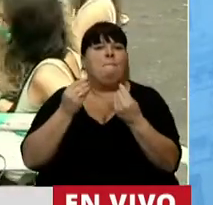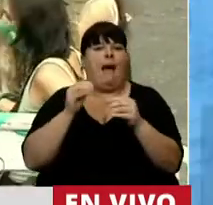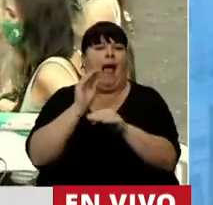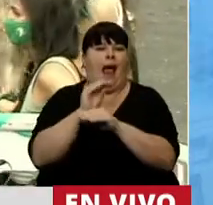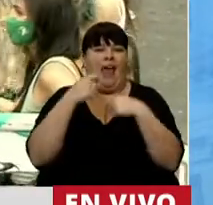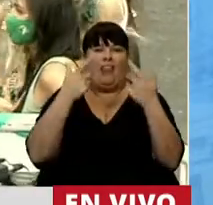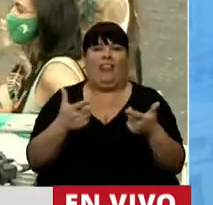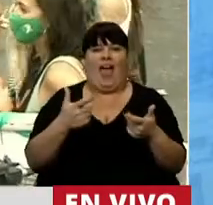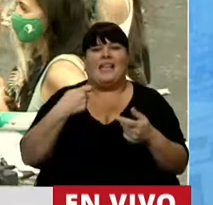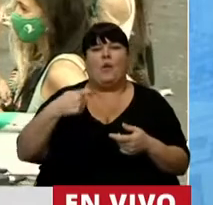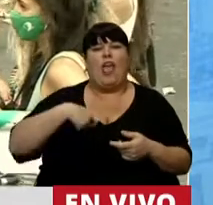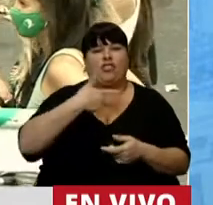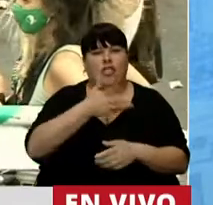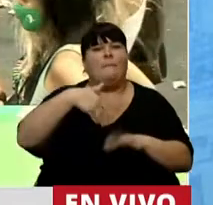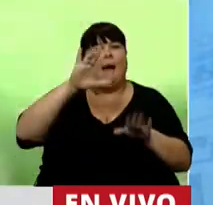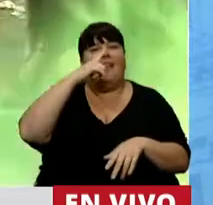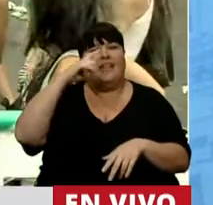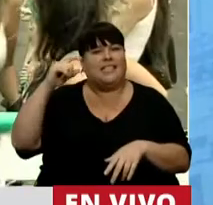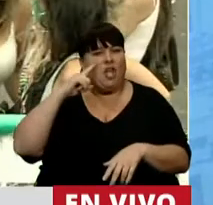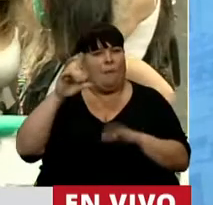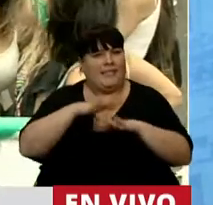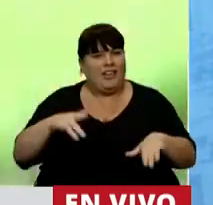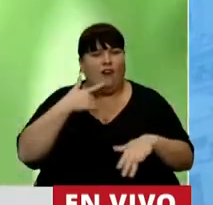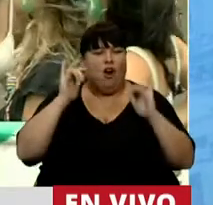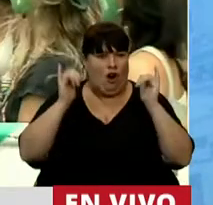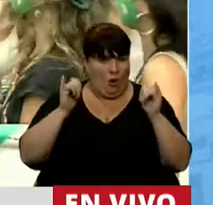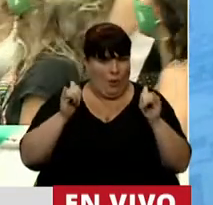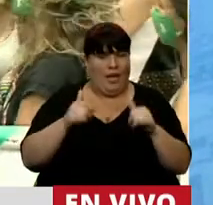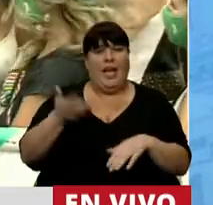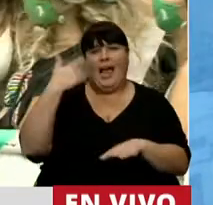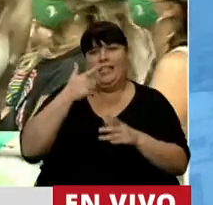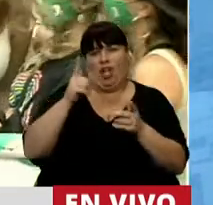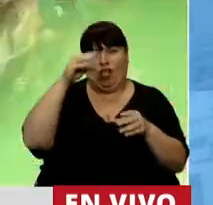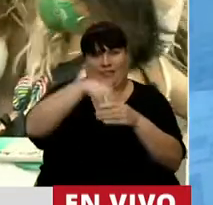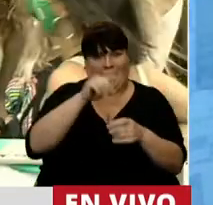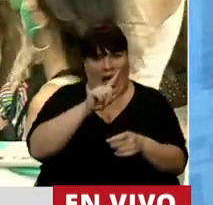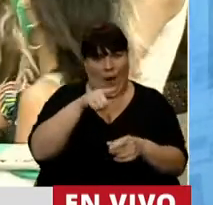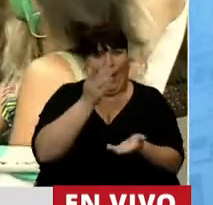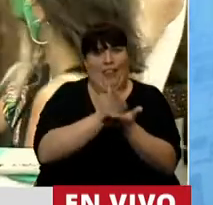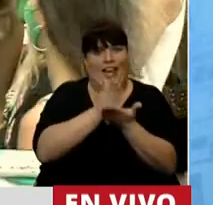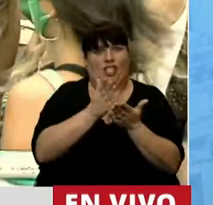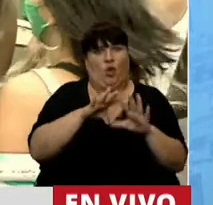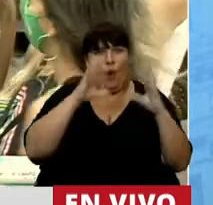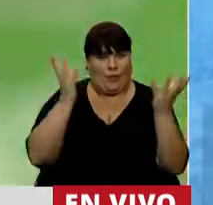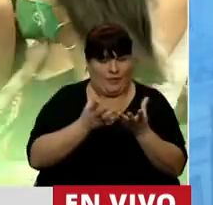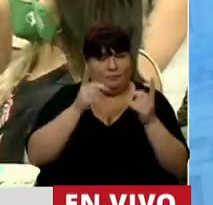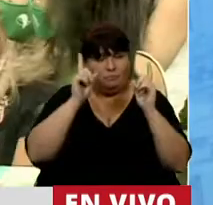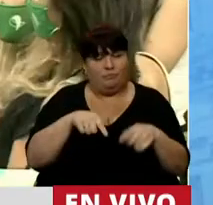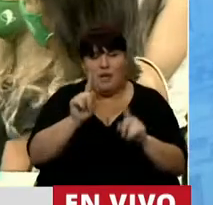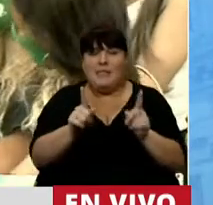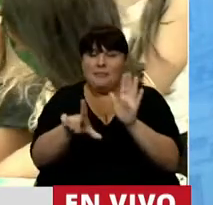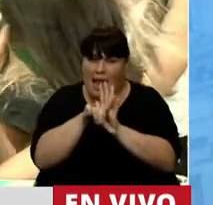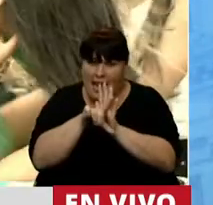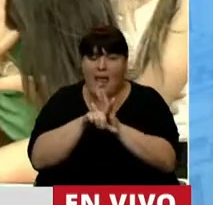cobertura de la seguridad social a más de 700.000 niños, niñas y adolescentes que estaban por fuera de este derecho universal, y con esta ley